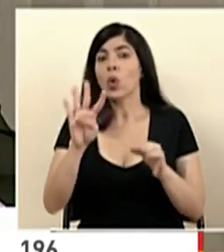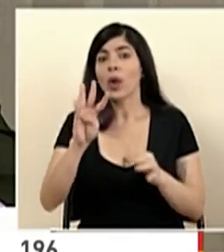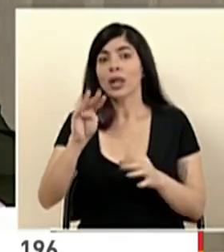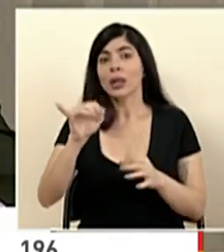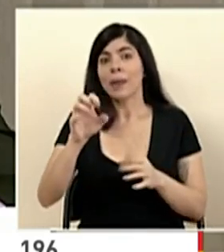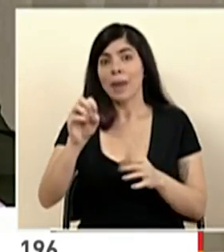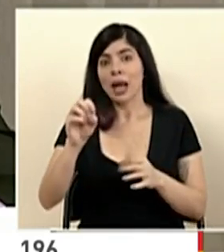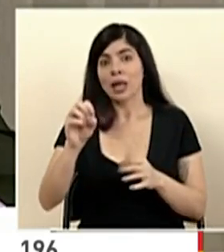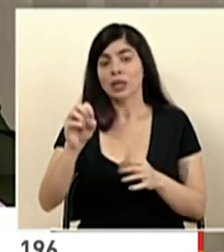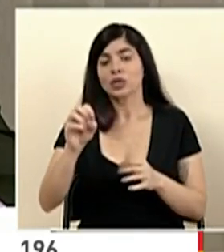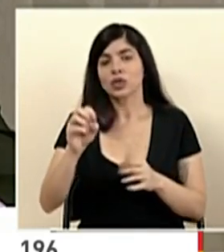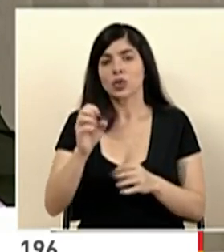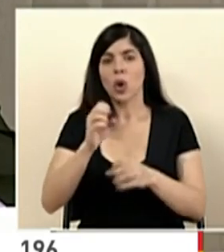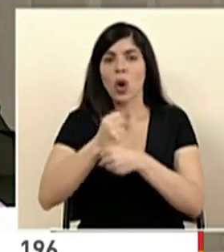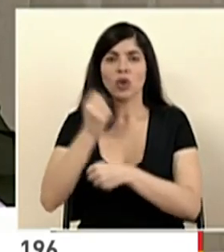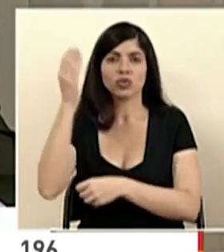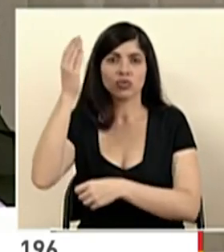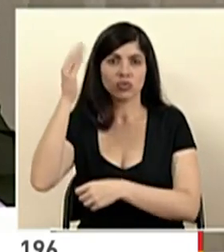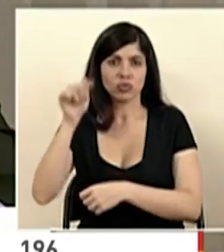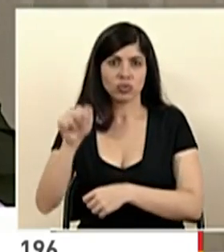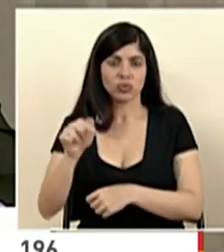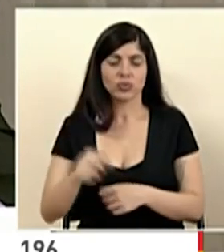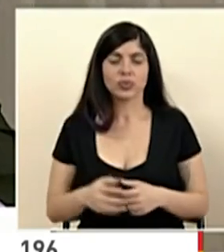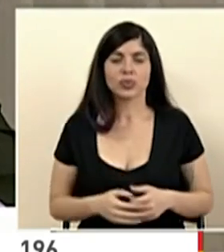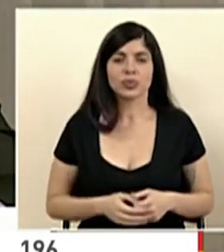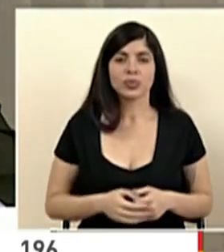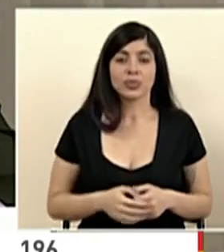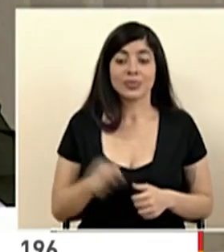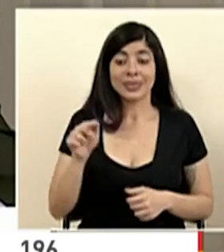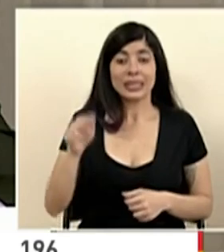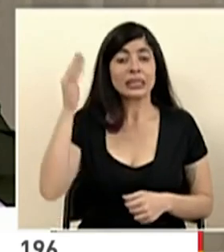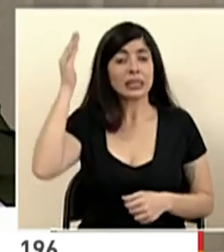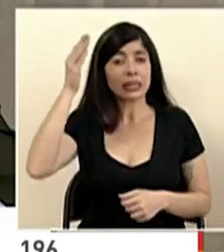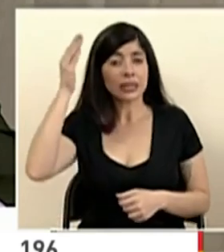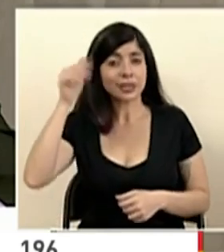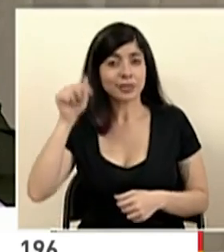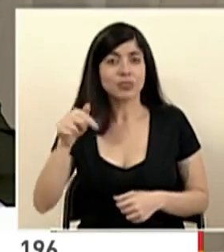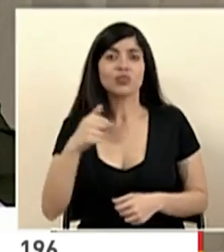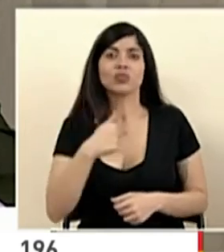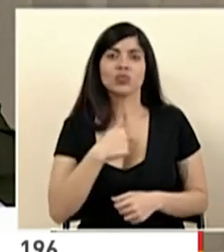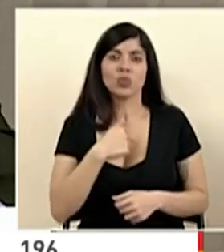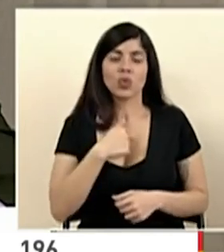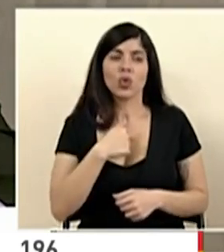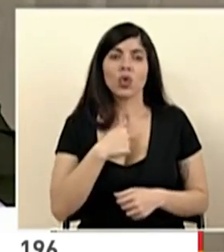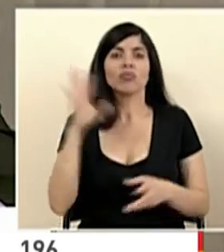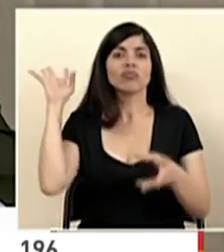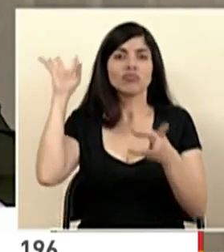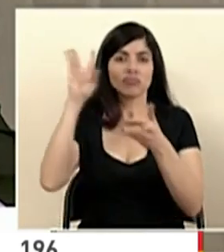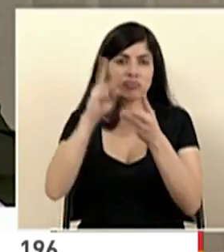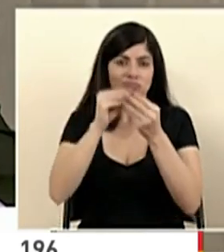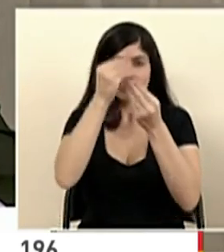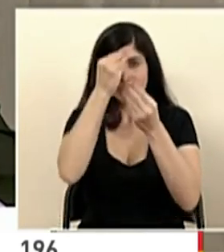que corresponderá hacer ese discurso. En ese discurso, además de dar la rendición de cuentas que debo hacer